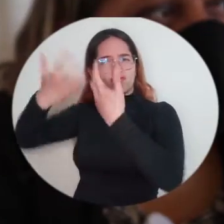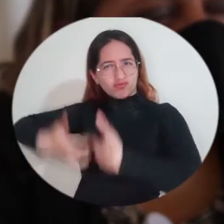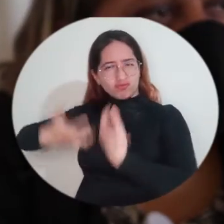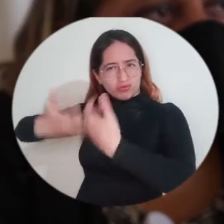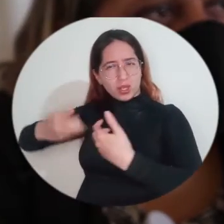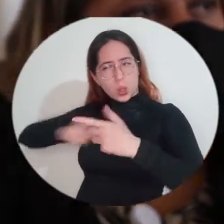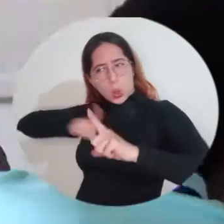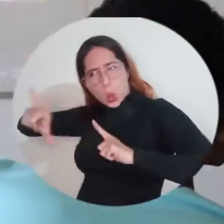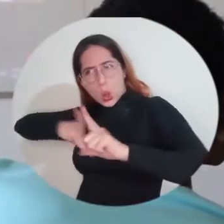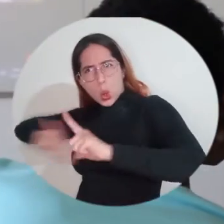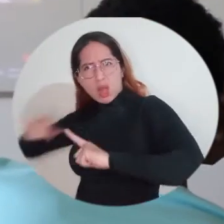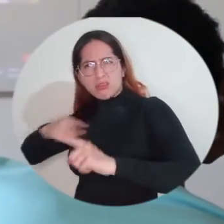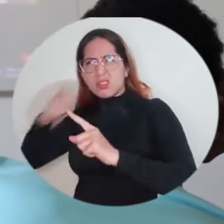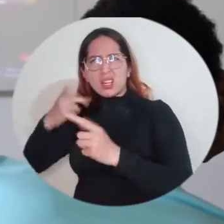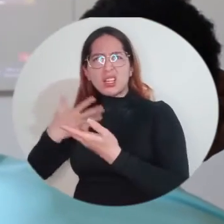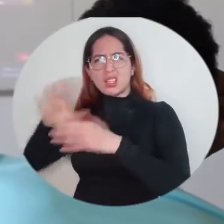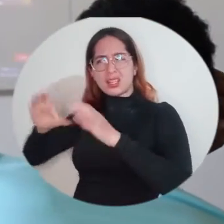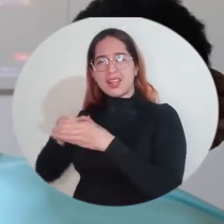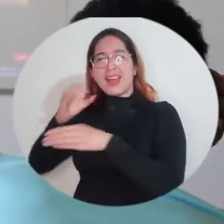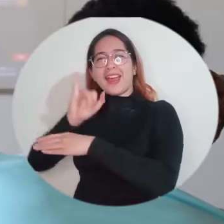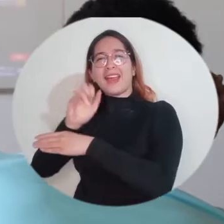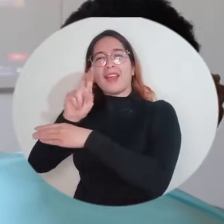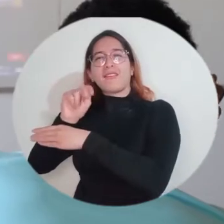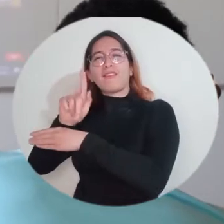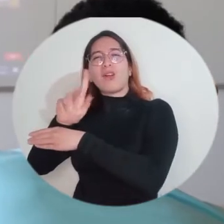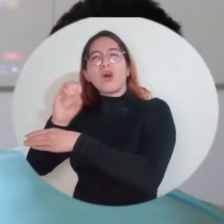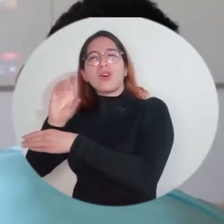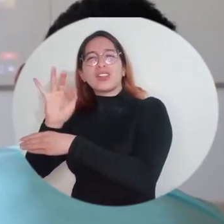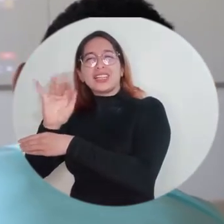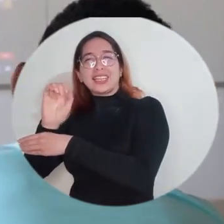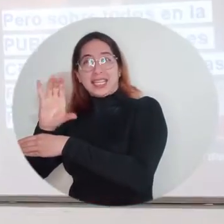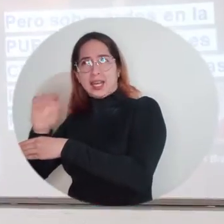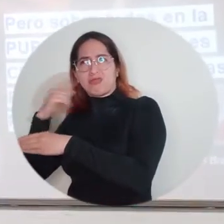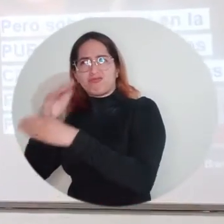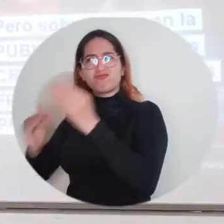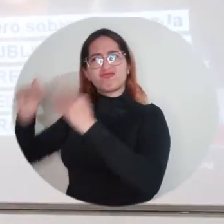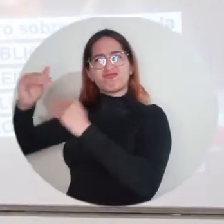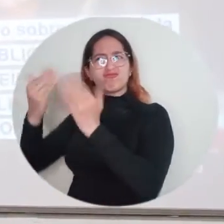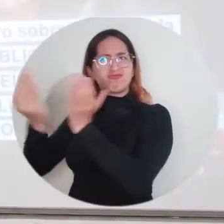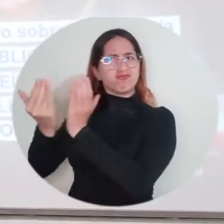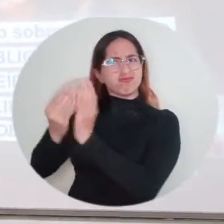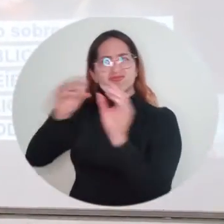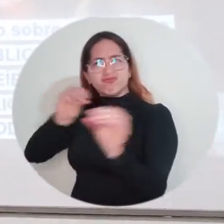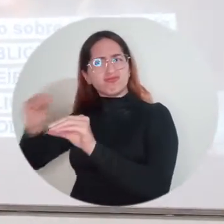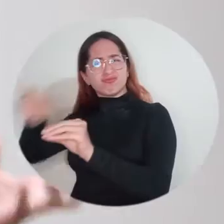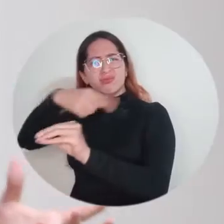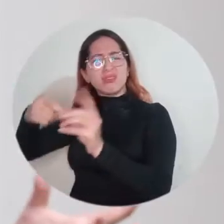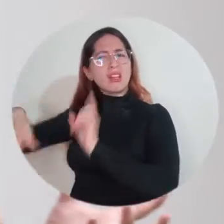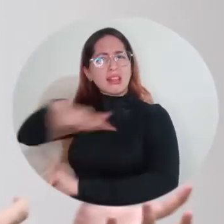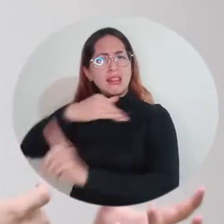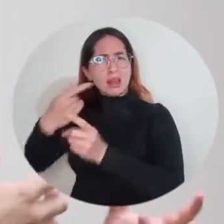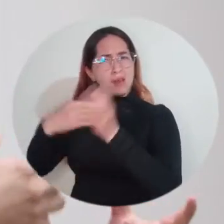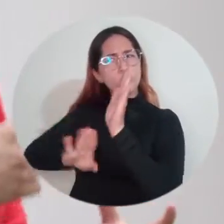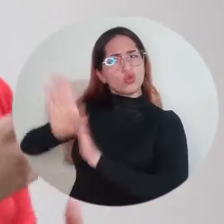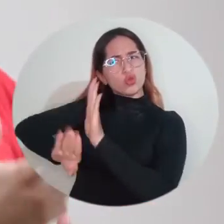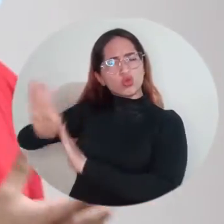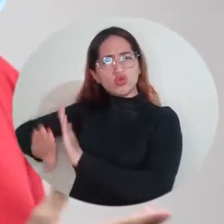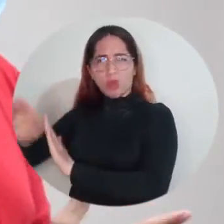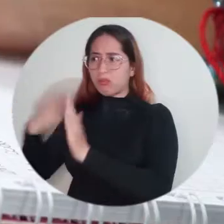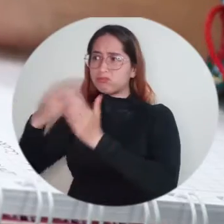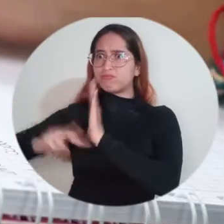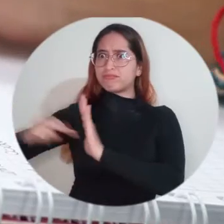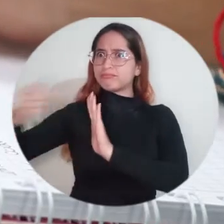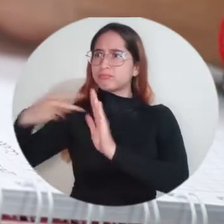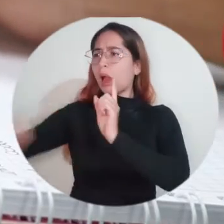espacio donde docentes de esta casa de estudios superiores expusieron conferencias en torno a los ecosistemas de innovación y emprendimiento en